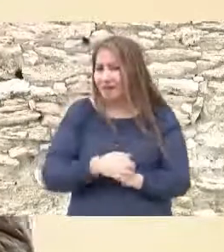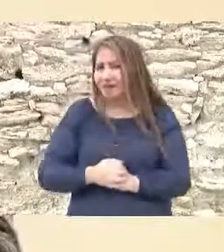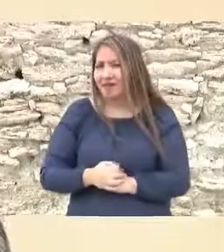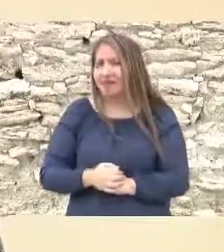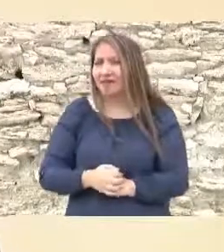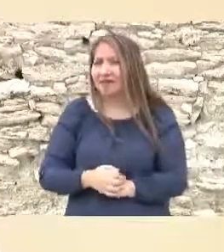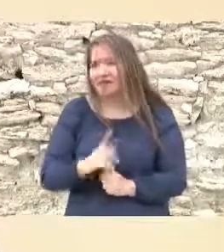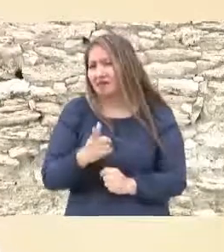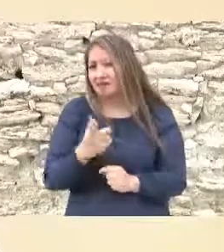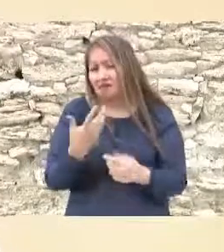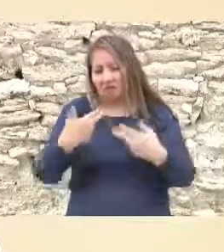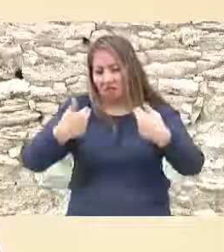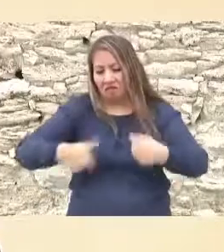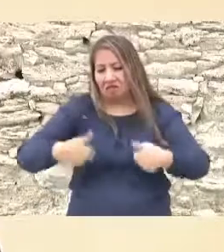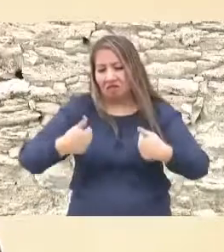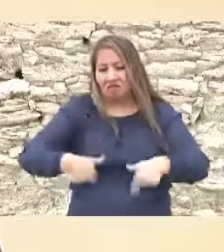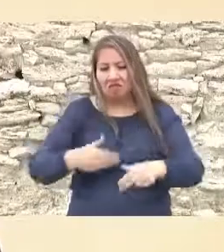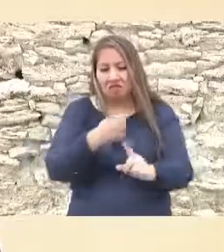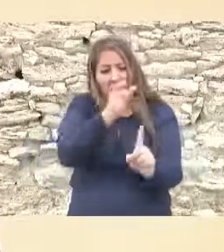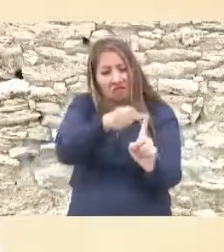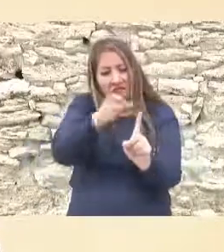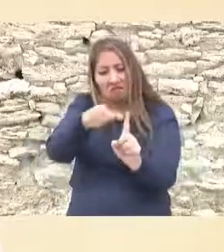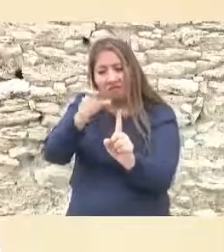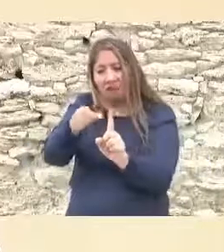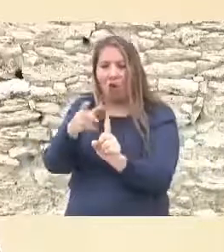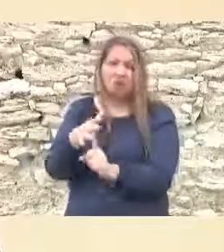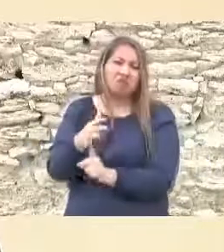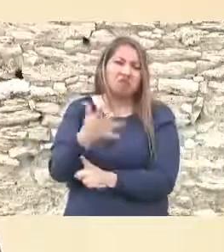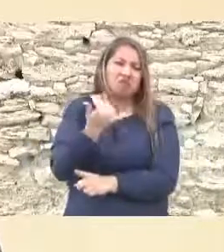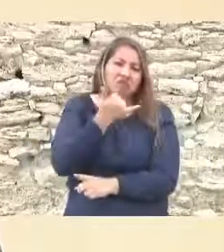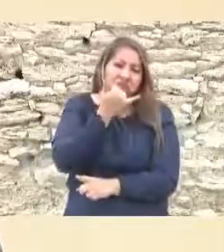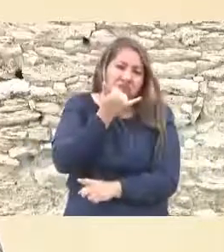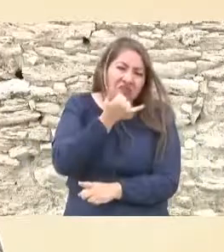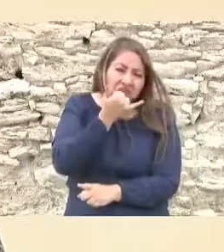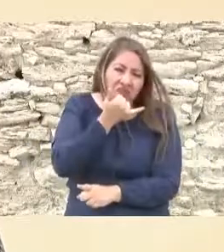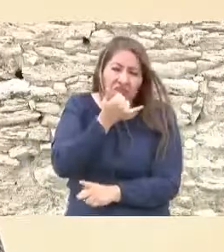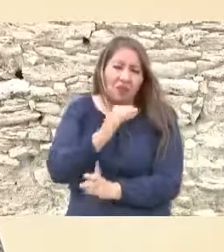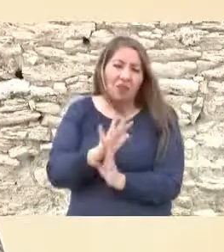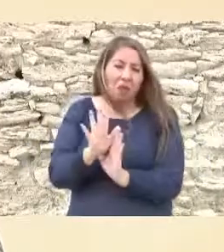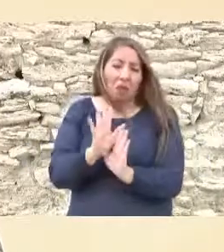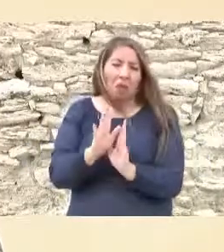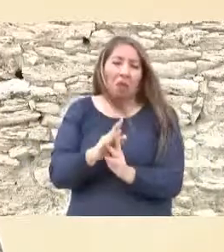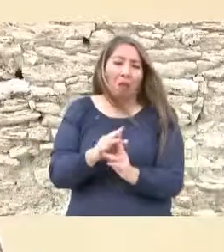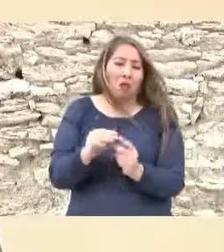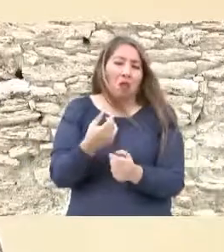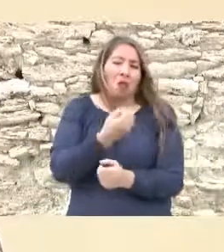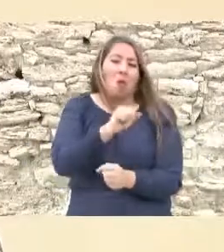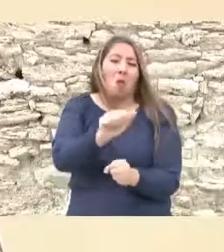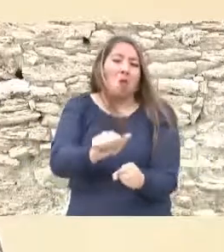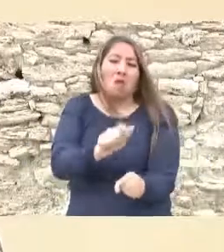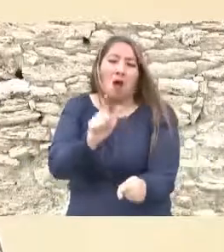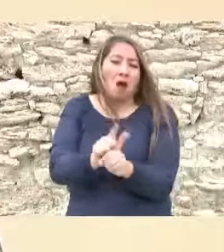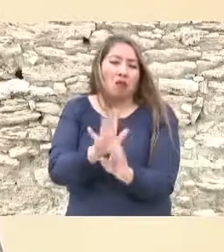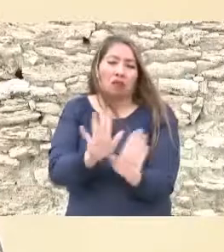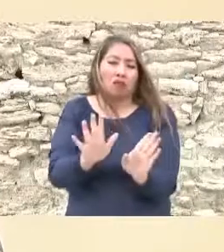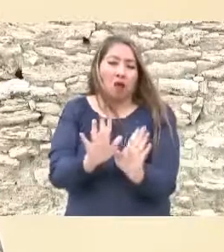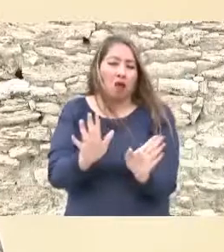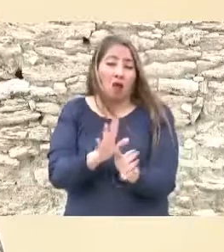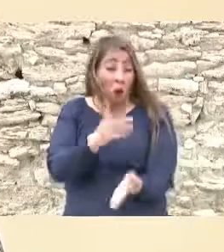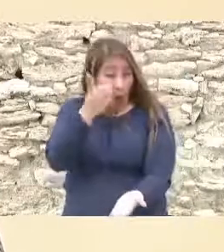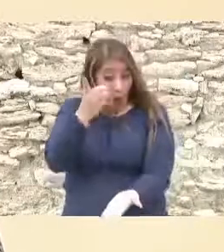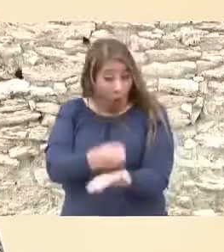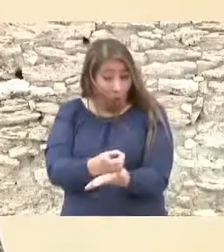cosas reprochables somos seres humanos no somos dioses